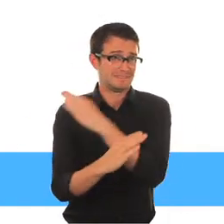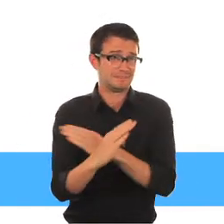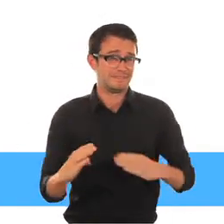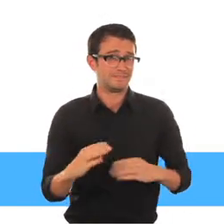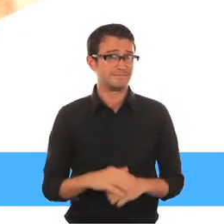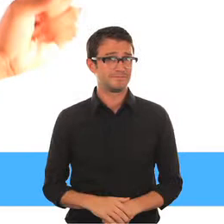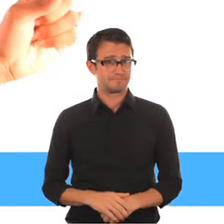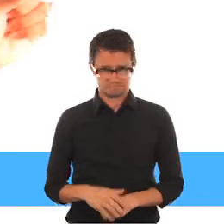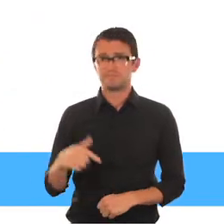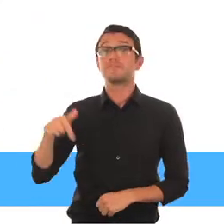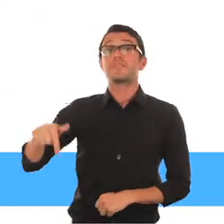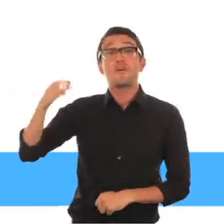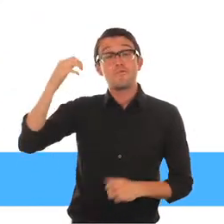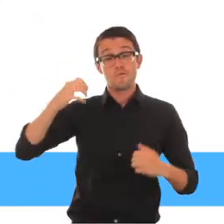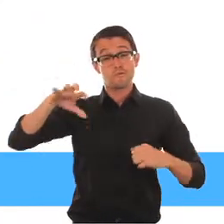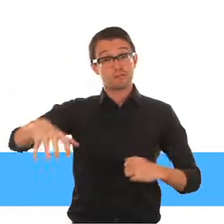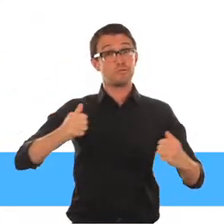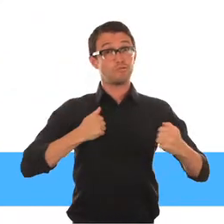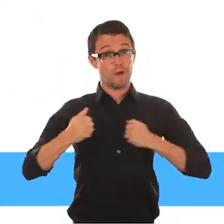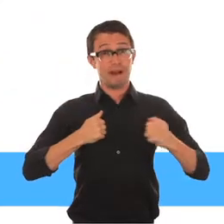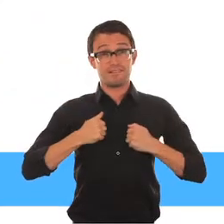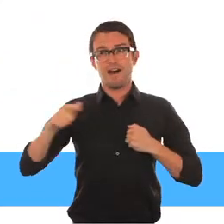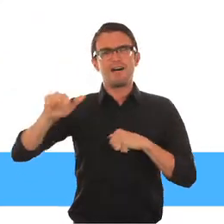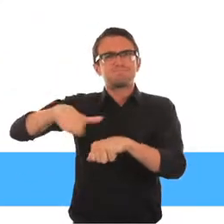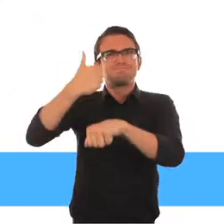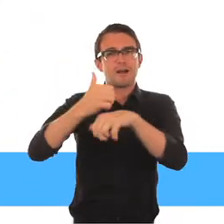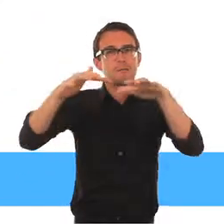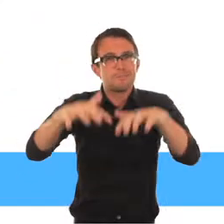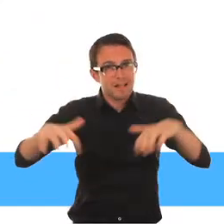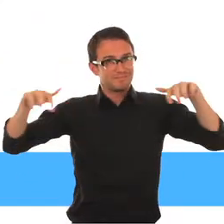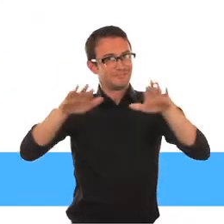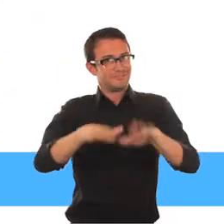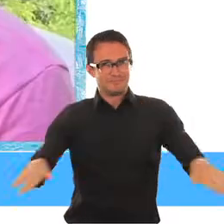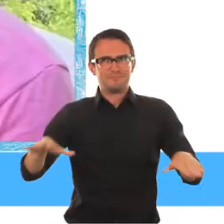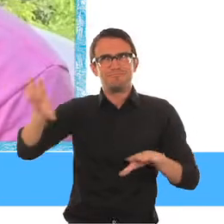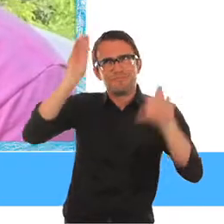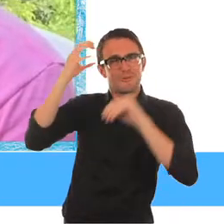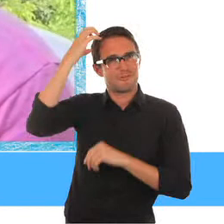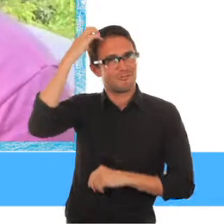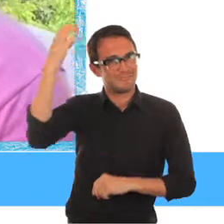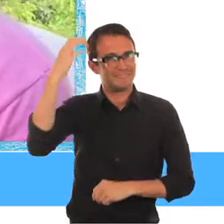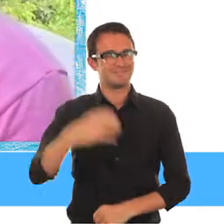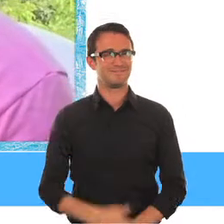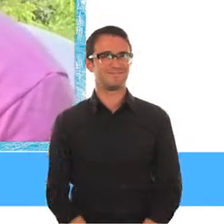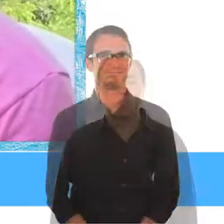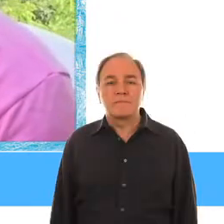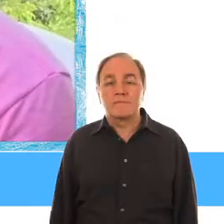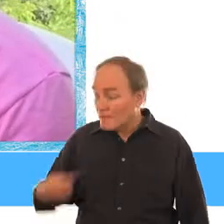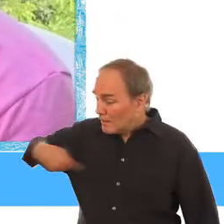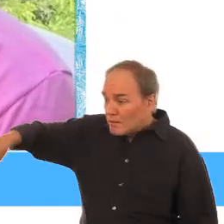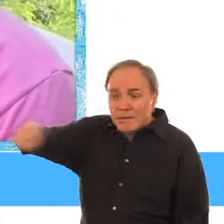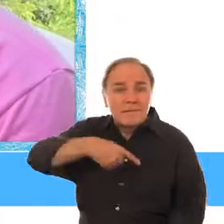UNICEF ayudó a asegurar la participación en el Parlamento de Niños de Ruanda Mukanda Yisenga Alodie, 17 años